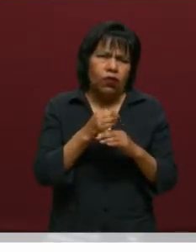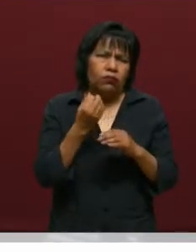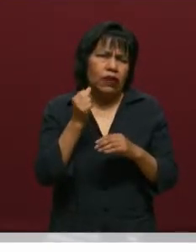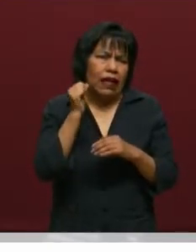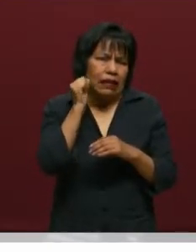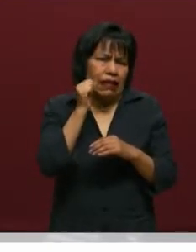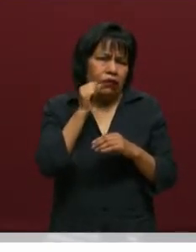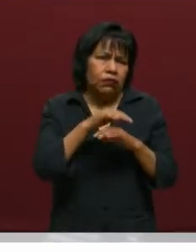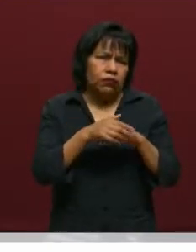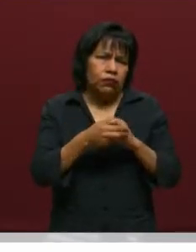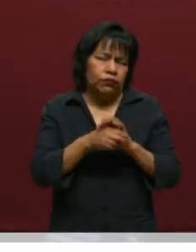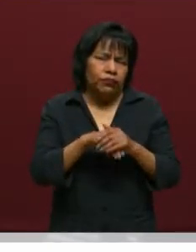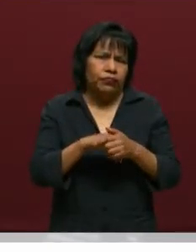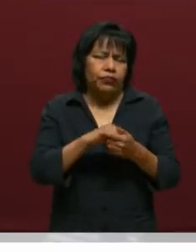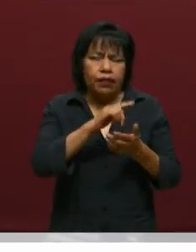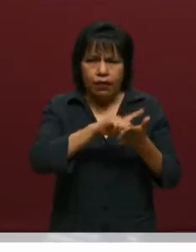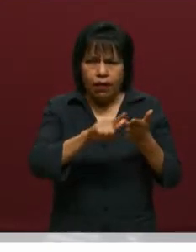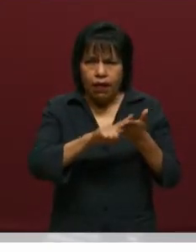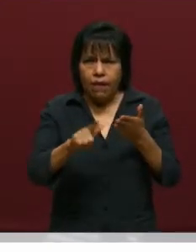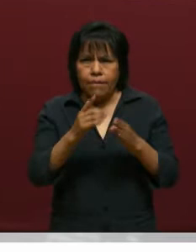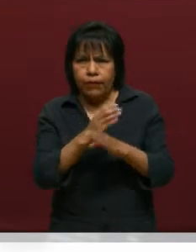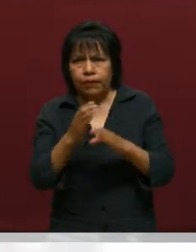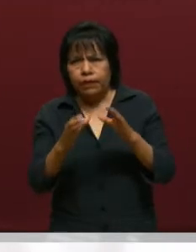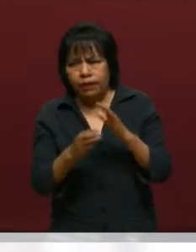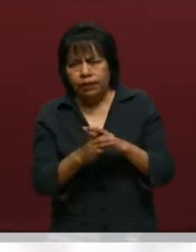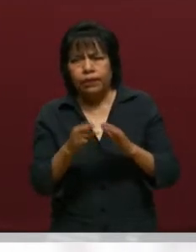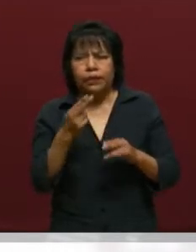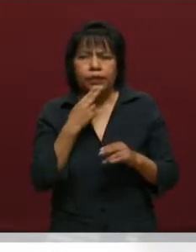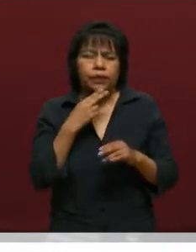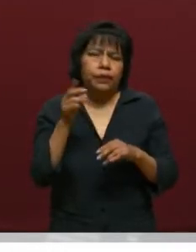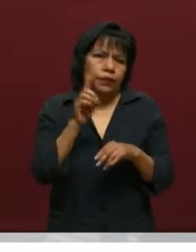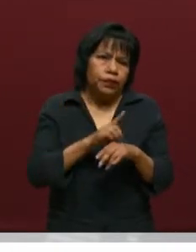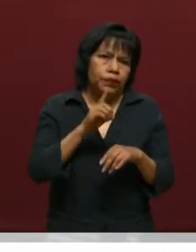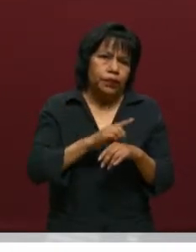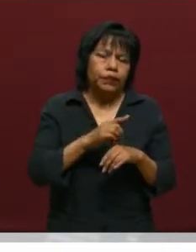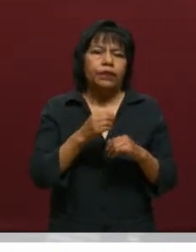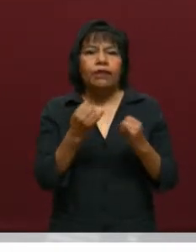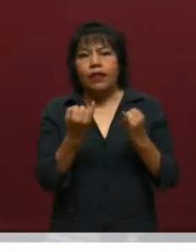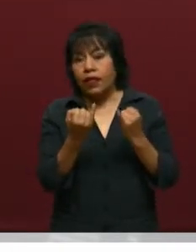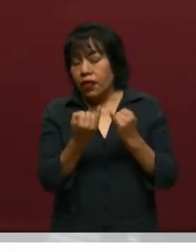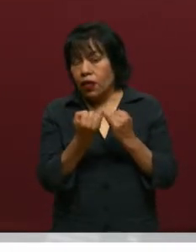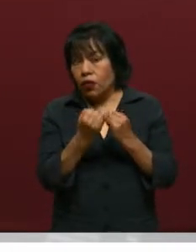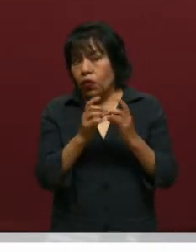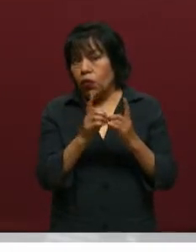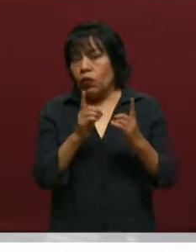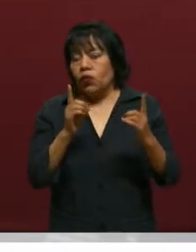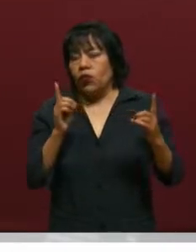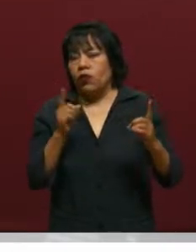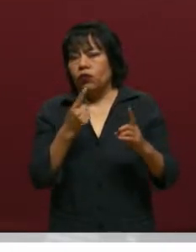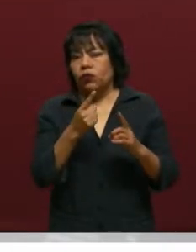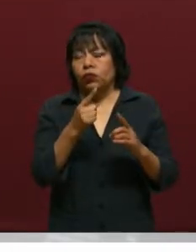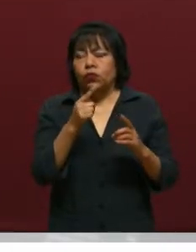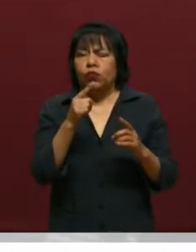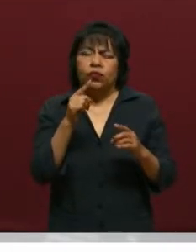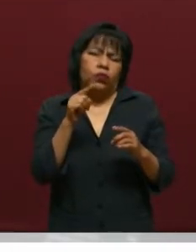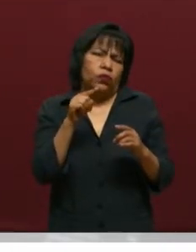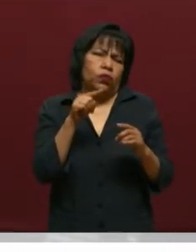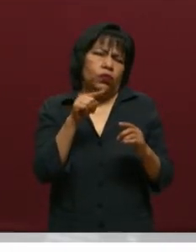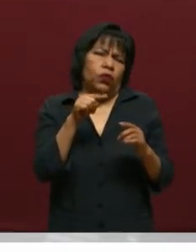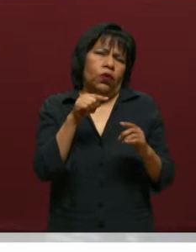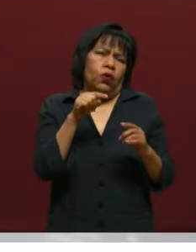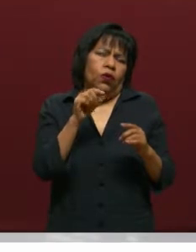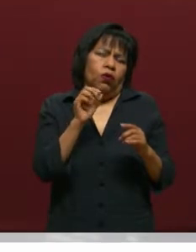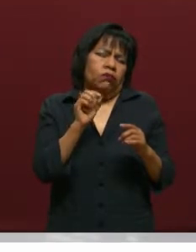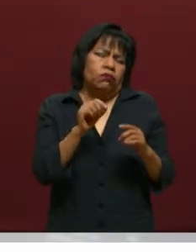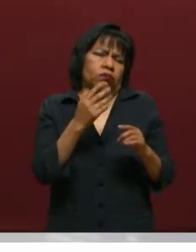desinfectar y limpiar superficies y objetos de uso común. También mantener nuestra sana distancia de 1.5 a 2